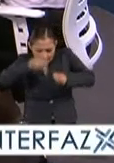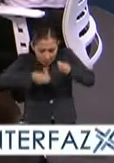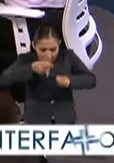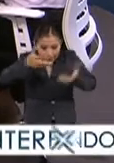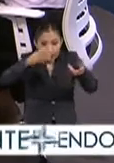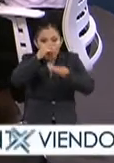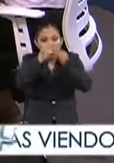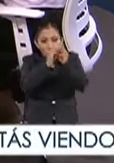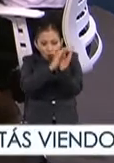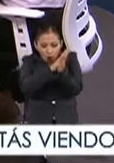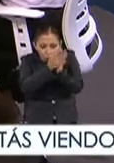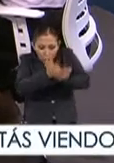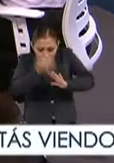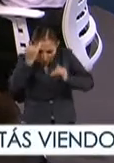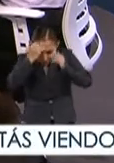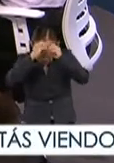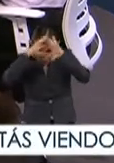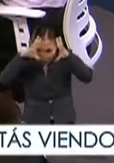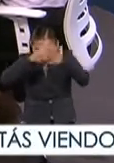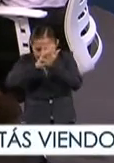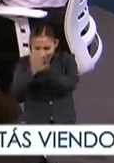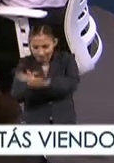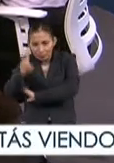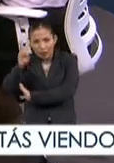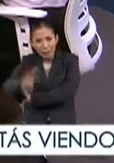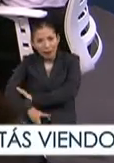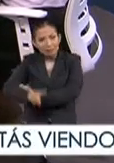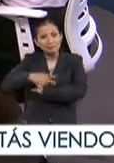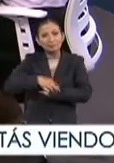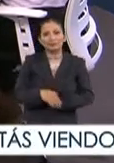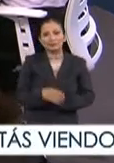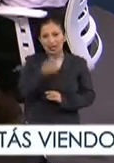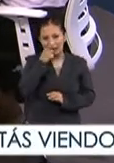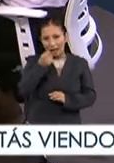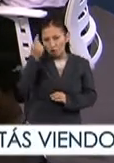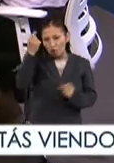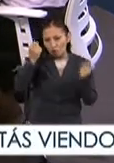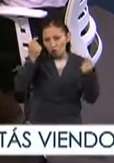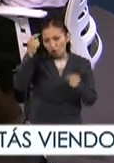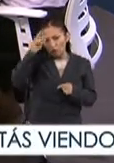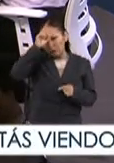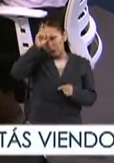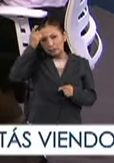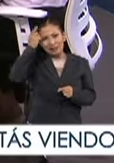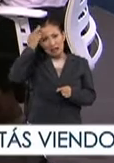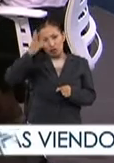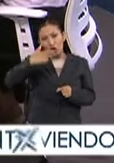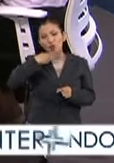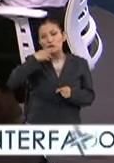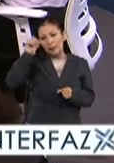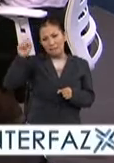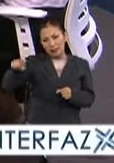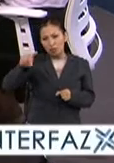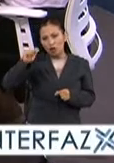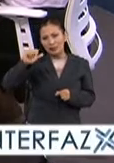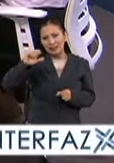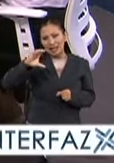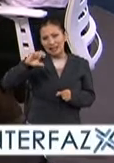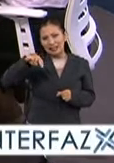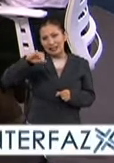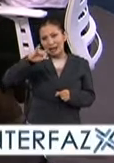crear un mundo que está en tu mente y llevarlo a la realidad si hablaban de algunos directores pues muy conocidos que utilizan normalmente esta técnica